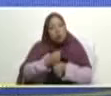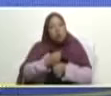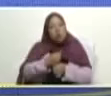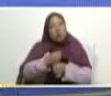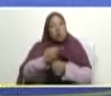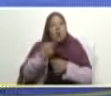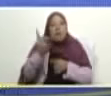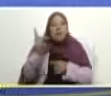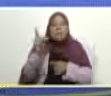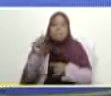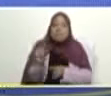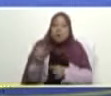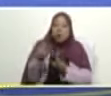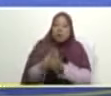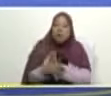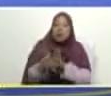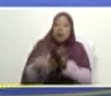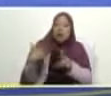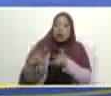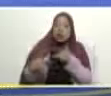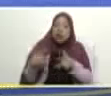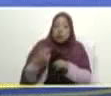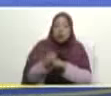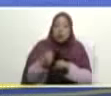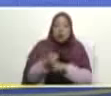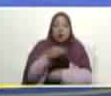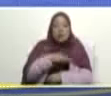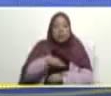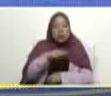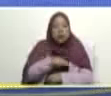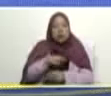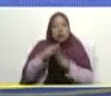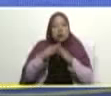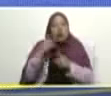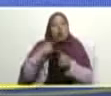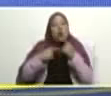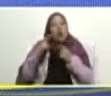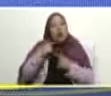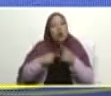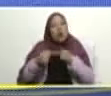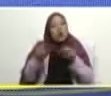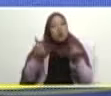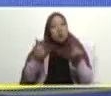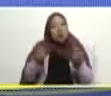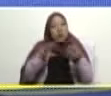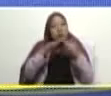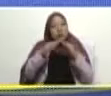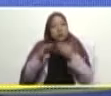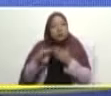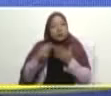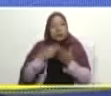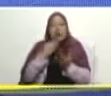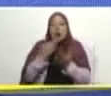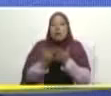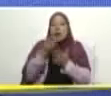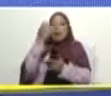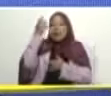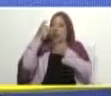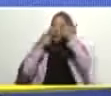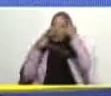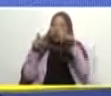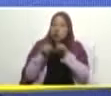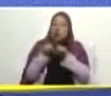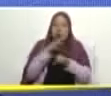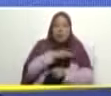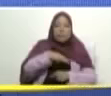hacemos bastante la gran misión barrio nuevo barrio tricolor era un plan del comandante Chávez yo lo elevé a gran